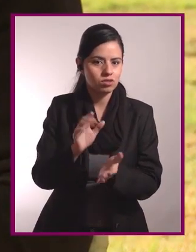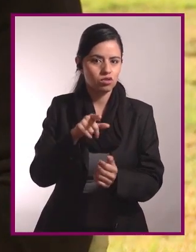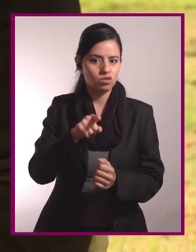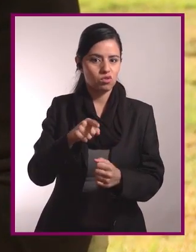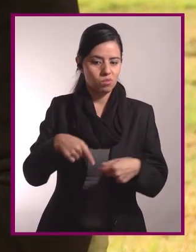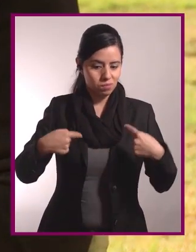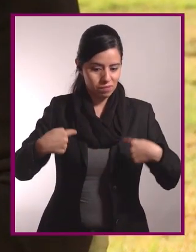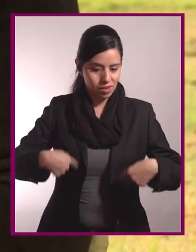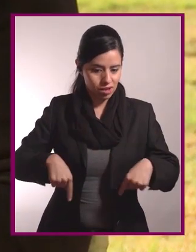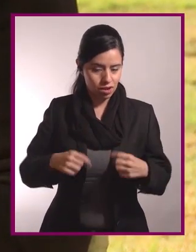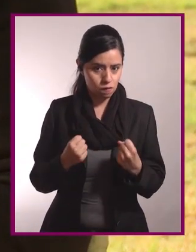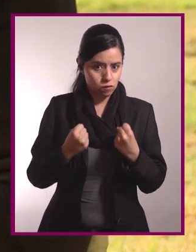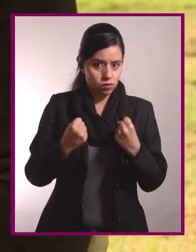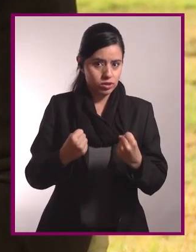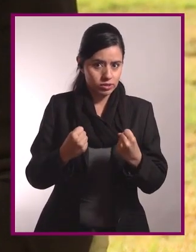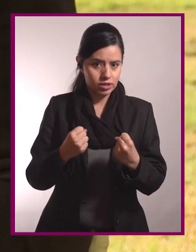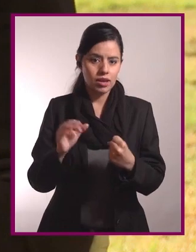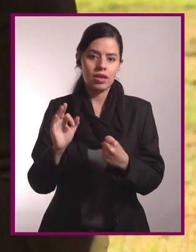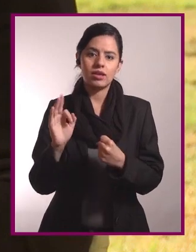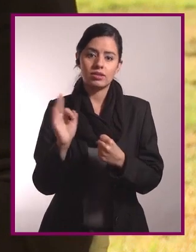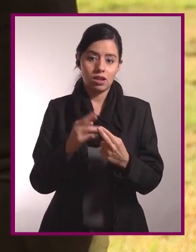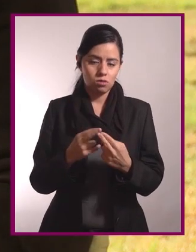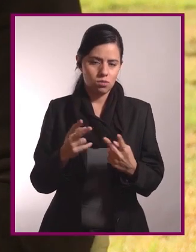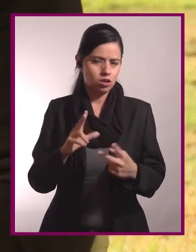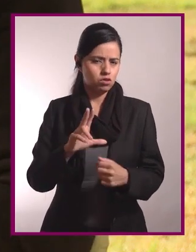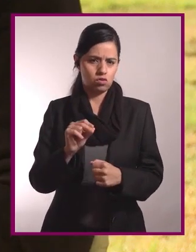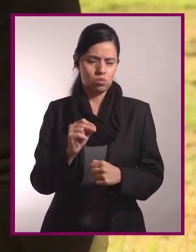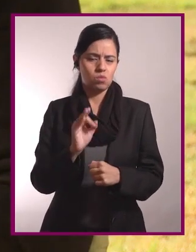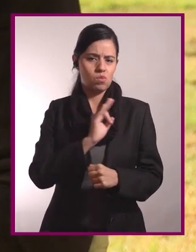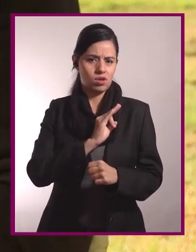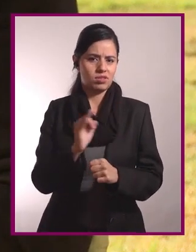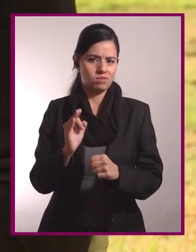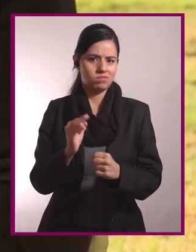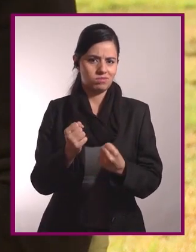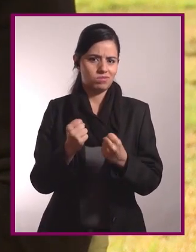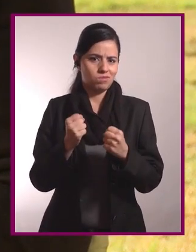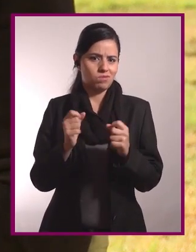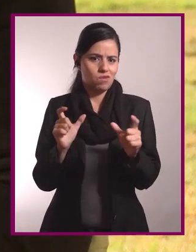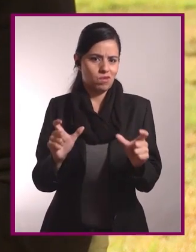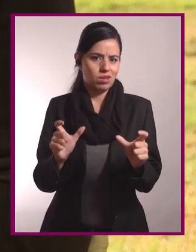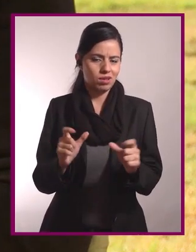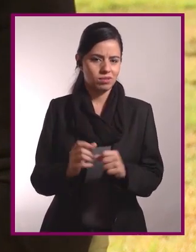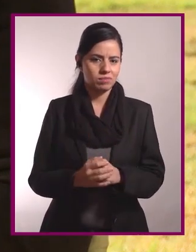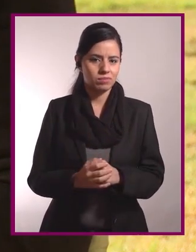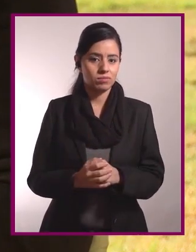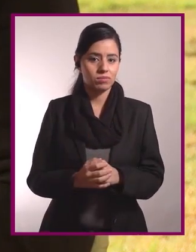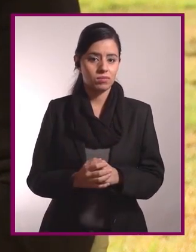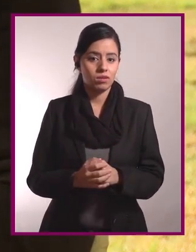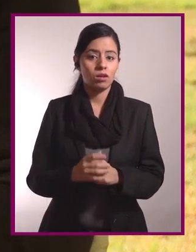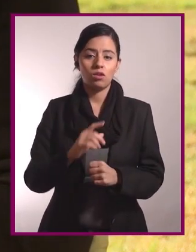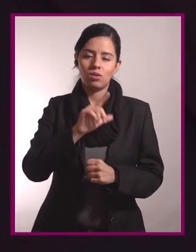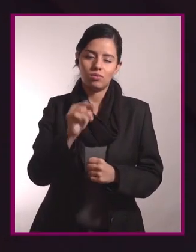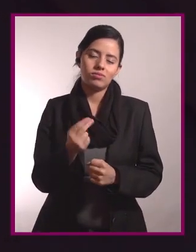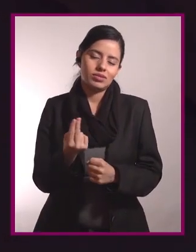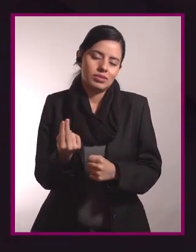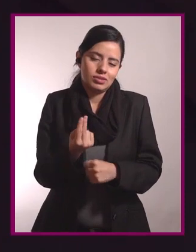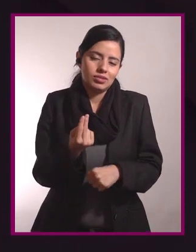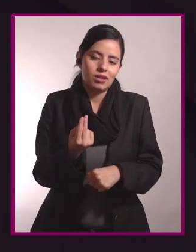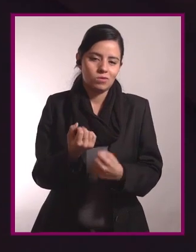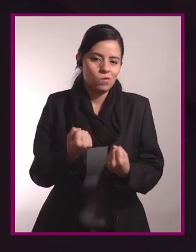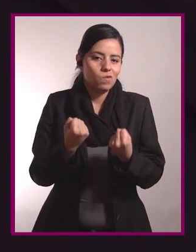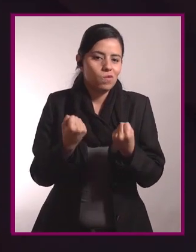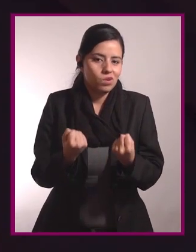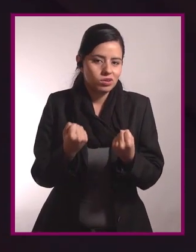tienes un tropezón y tienes la fuerza suficiente en tus piernas, puedes evitar que tengas una lesión. Después,